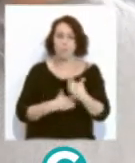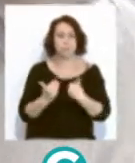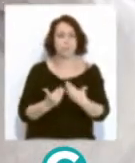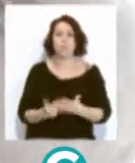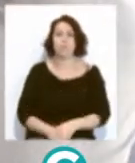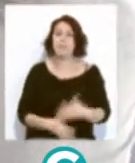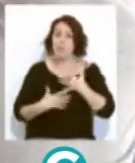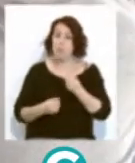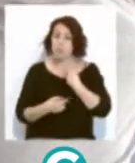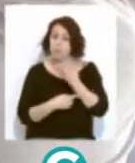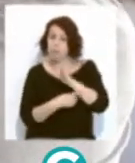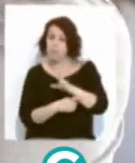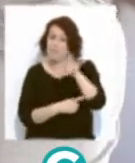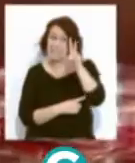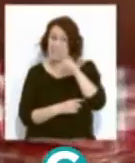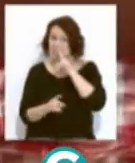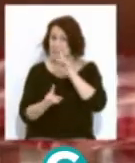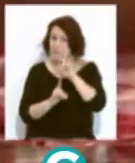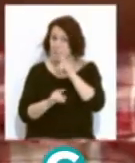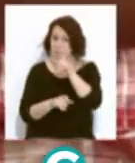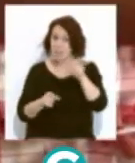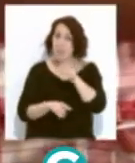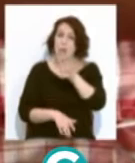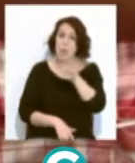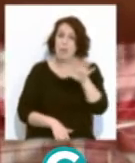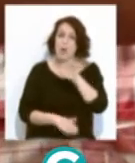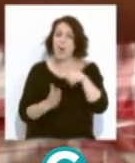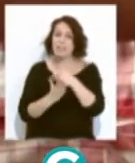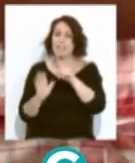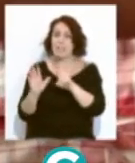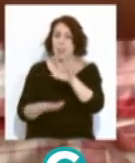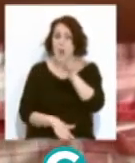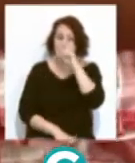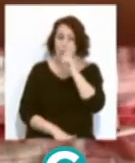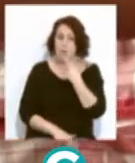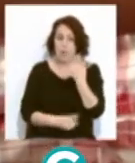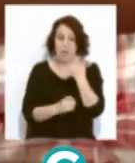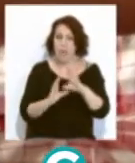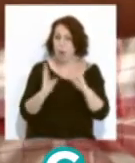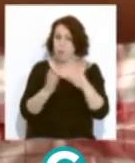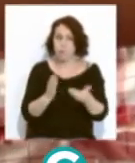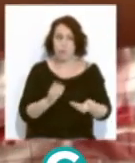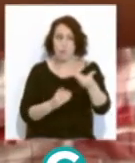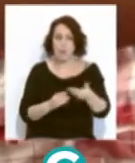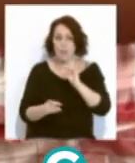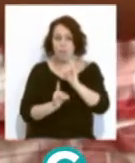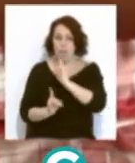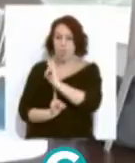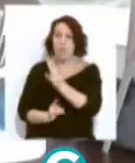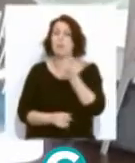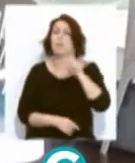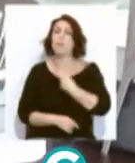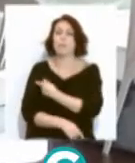Salud ha propuesto llamar a las personas entre 55 y 65 años pendientes en los grupos esenciales. Inicia la